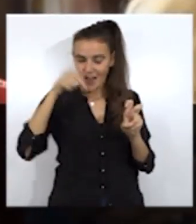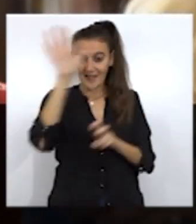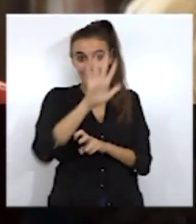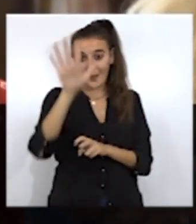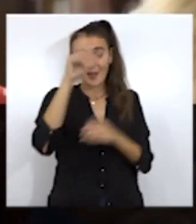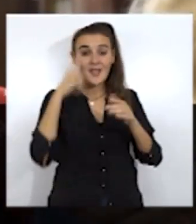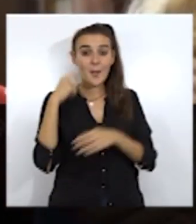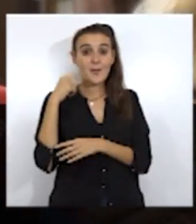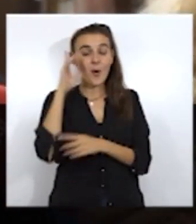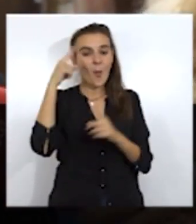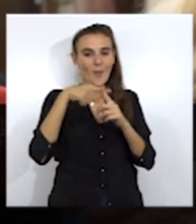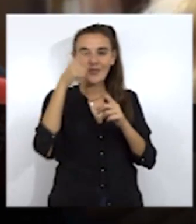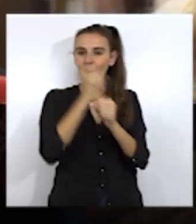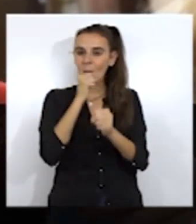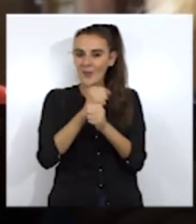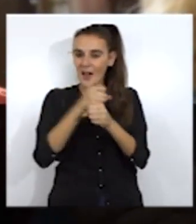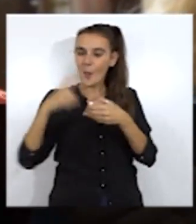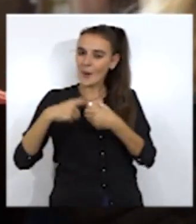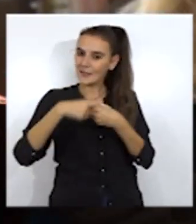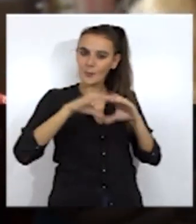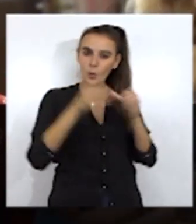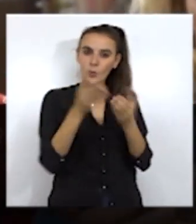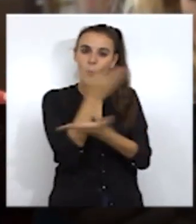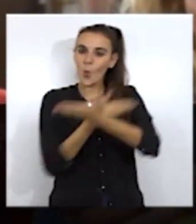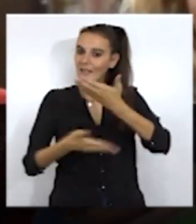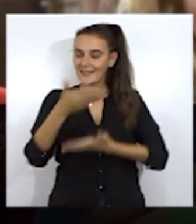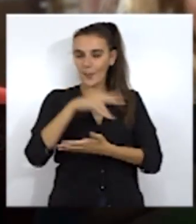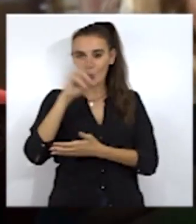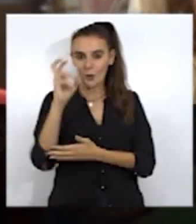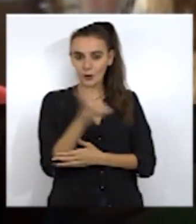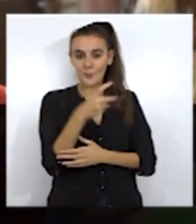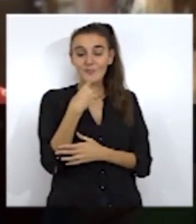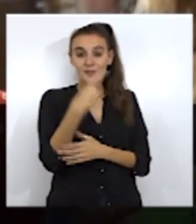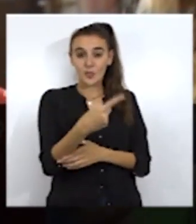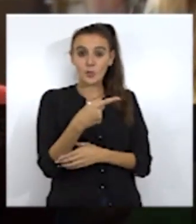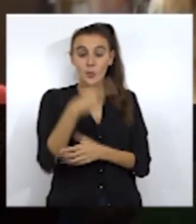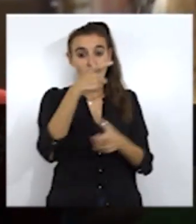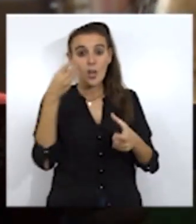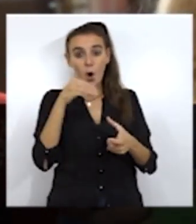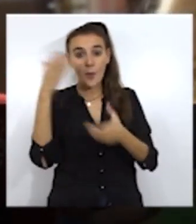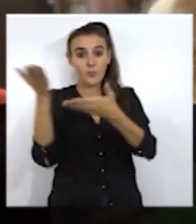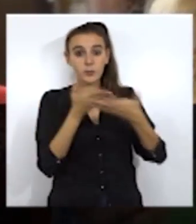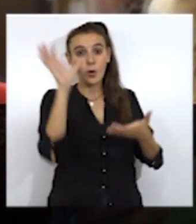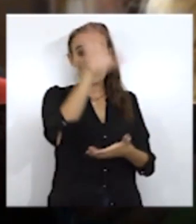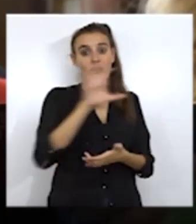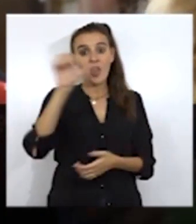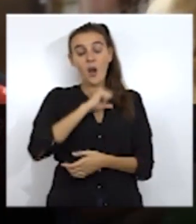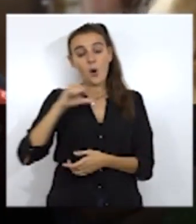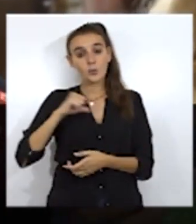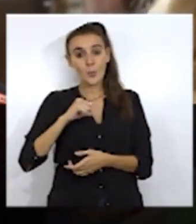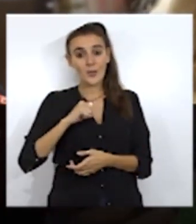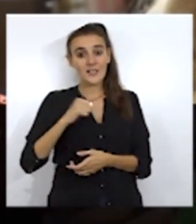a la provincia de Almería a participar también allí en otro intercambio. Entonces, ya digo, nosotros recibimos jóvenes de otras comunidades